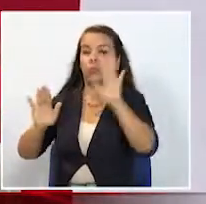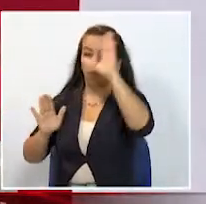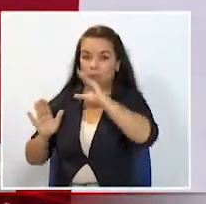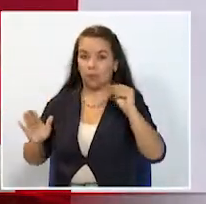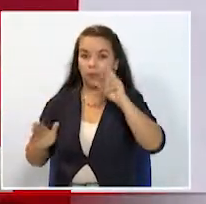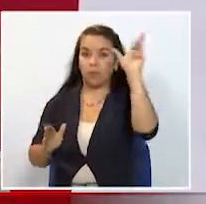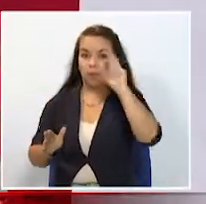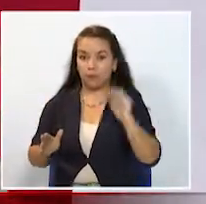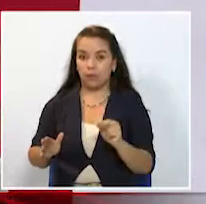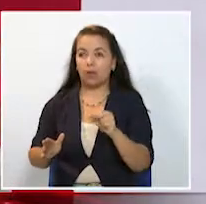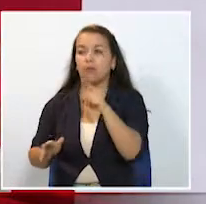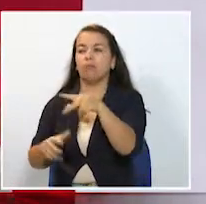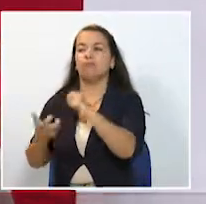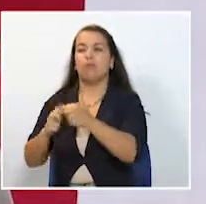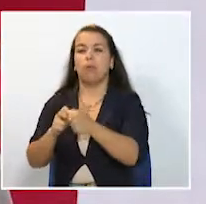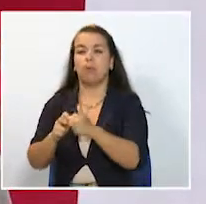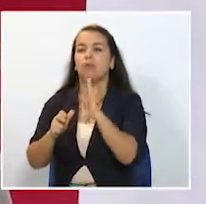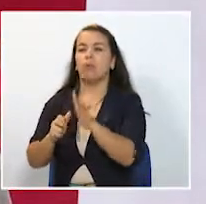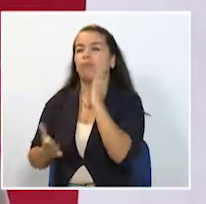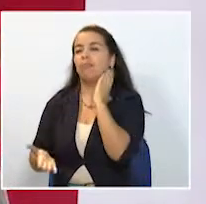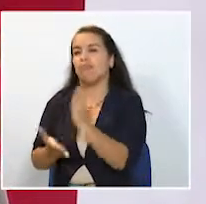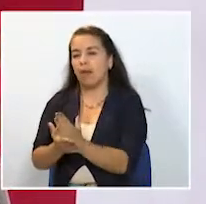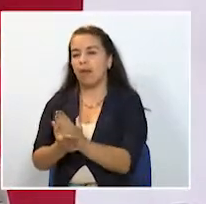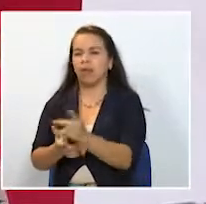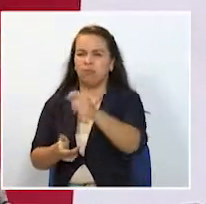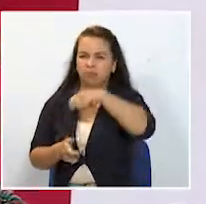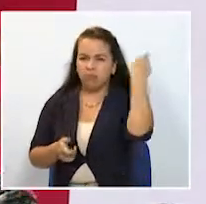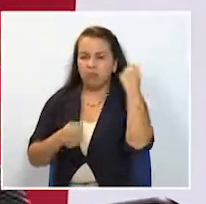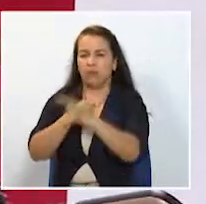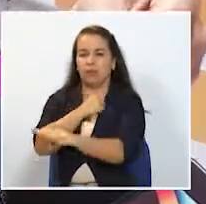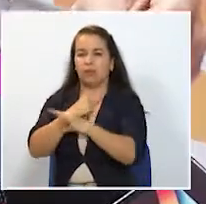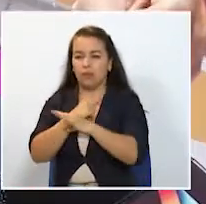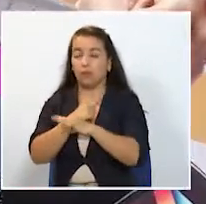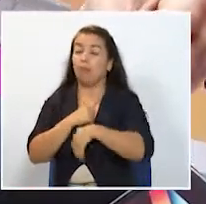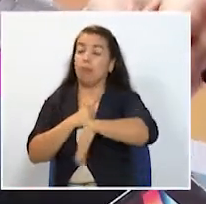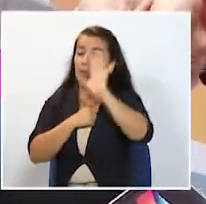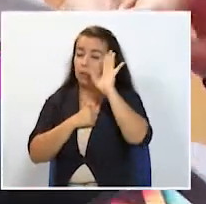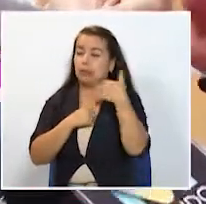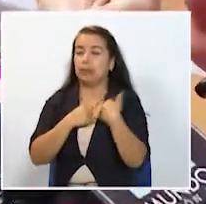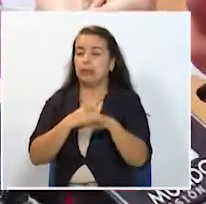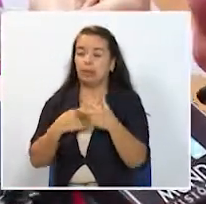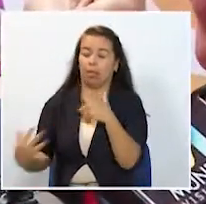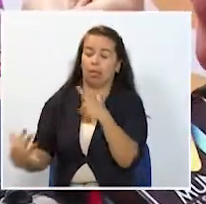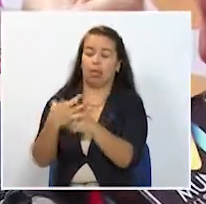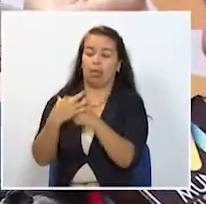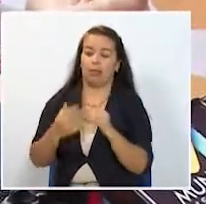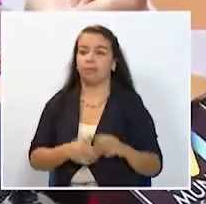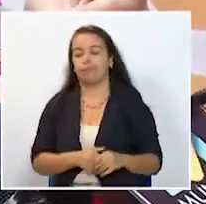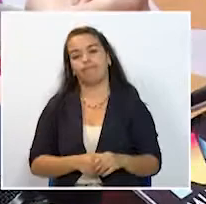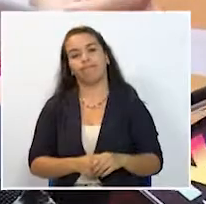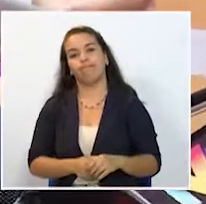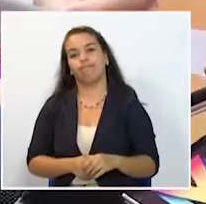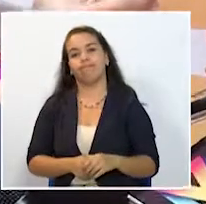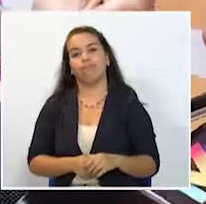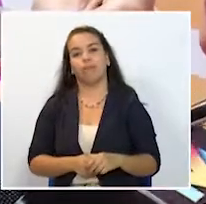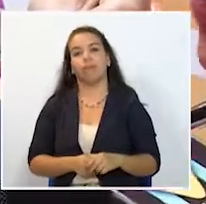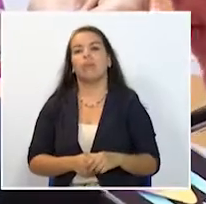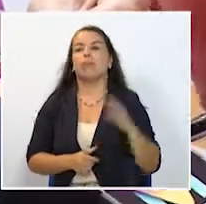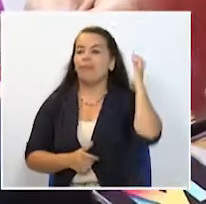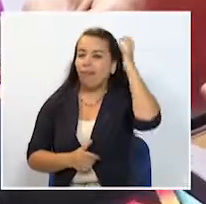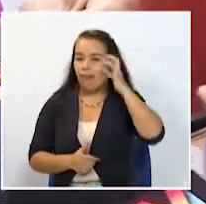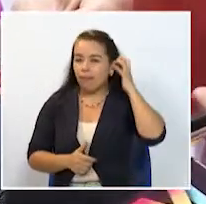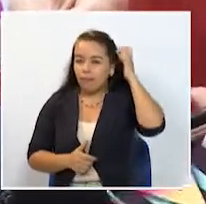Rizeralda tenemos un problema de microtráfico y consumo de sustancias psicoactivas muy grave. Del norte del Cauca y del Valle nos llegan